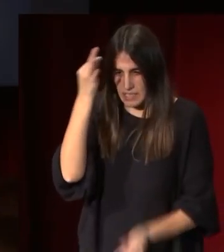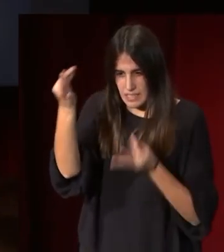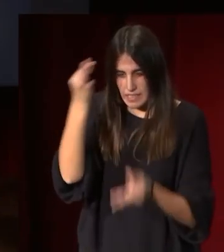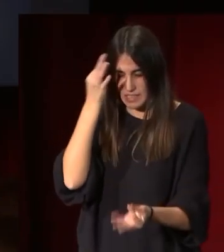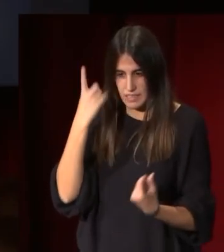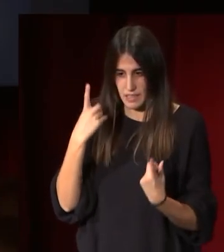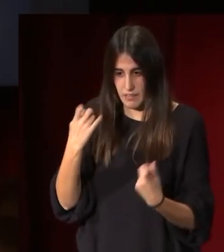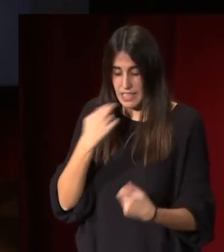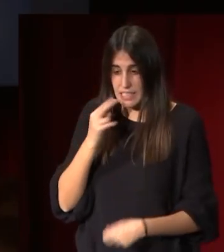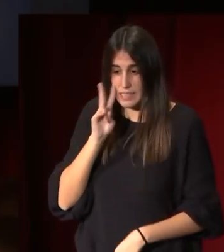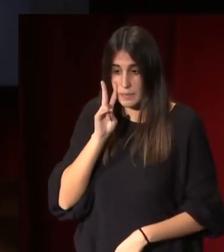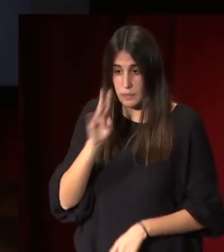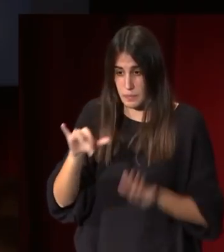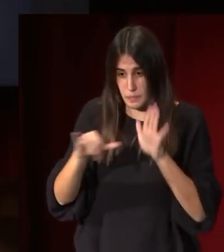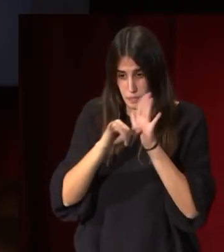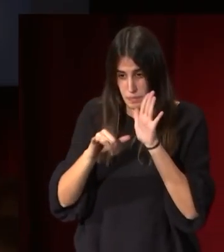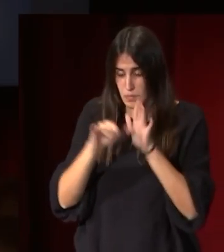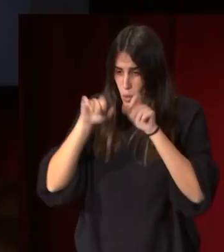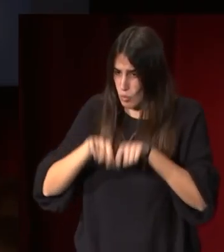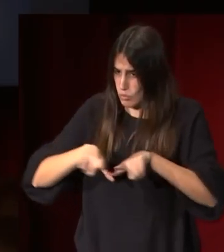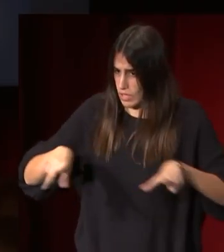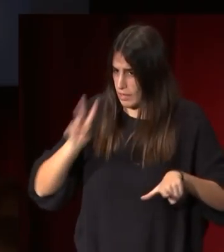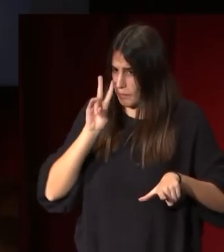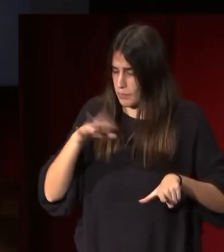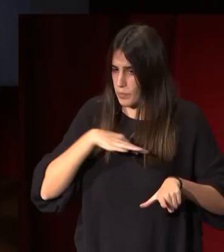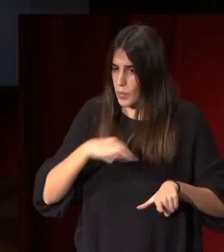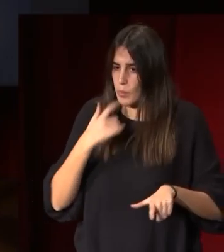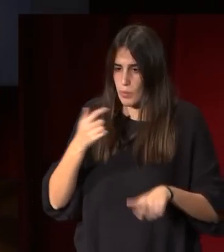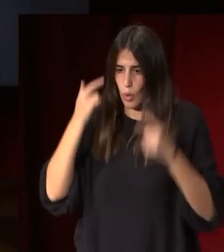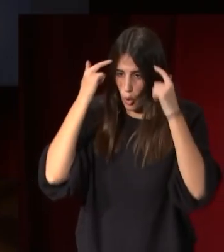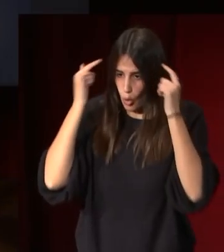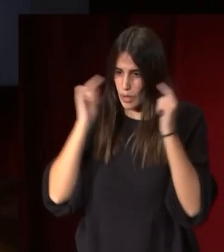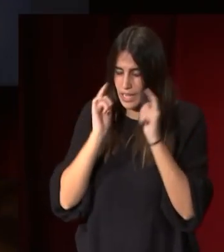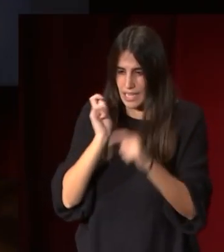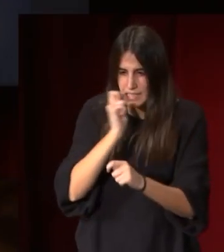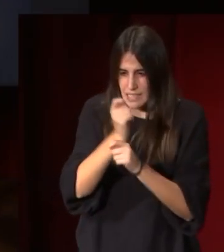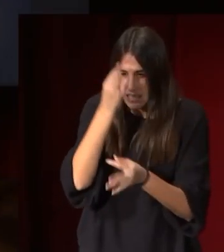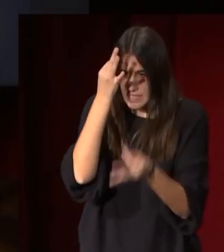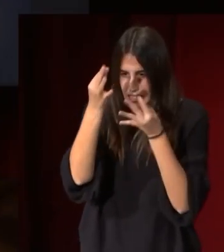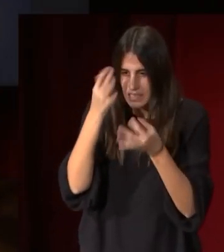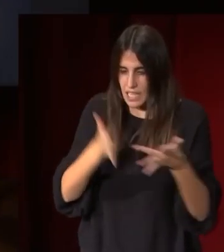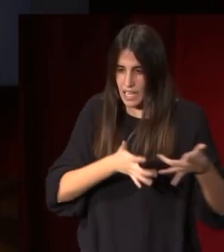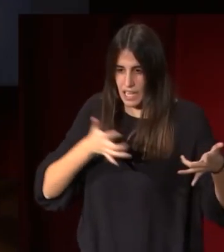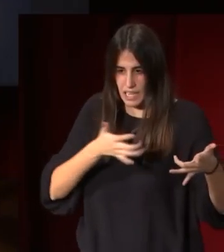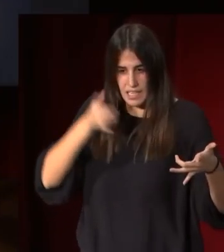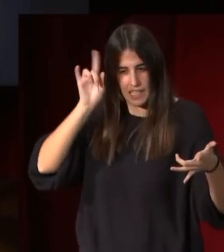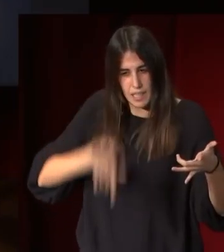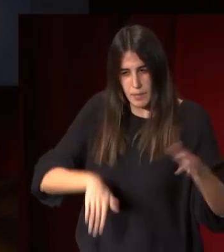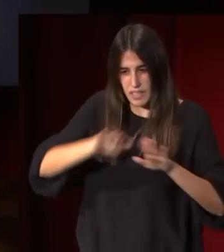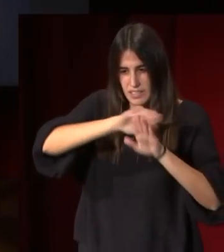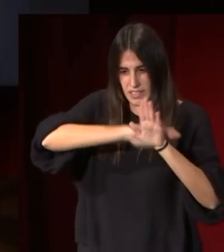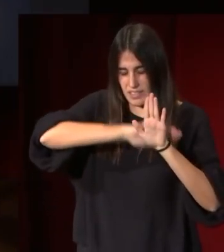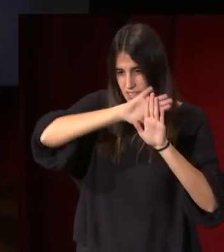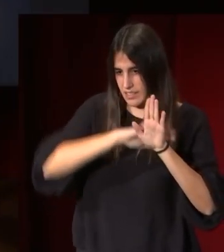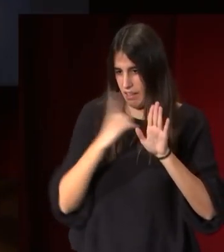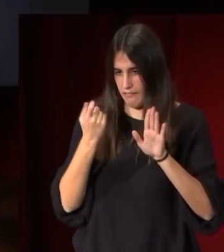y la podemos ver en la sala podemos ver por ejemplo las orejas que están sin tallar la lira si se fijan por detrás está